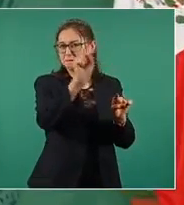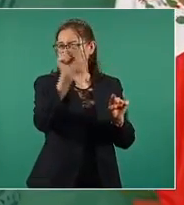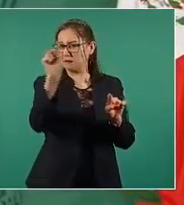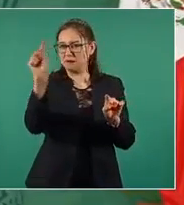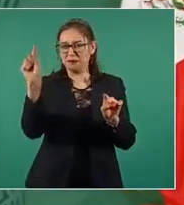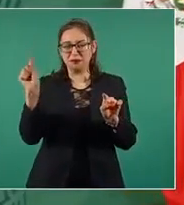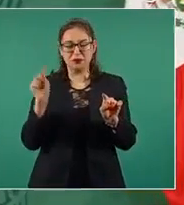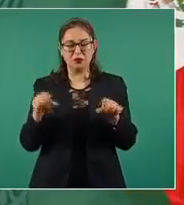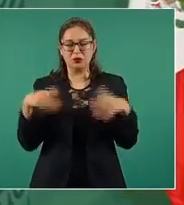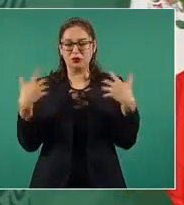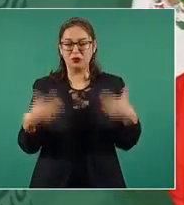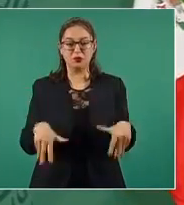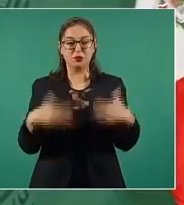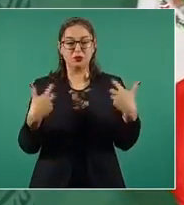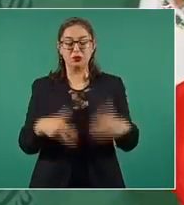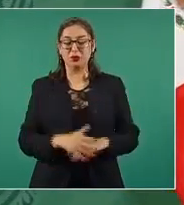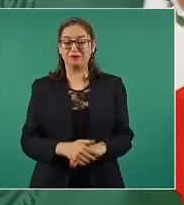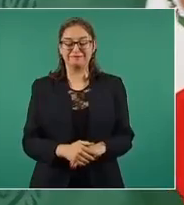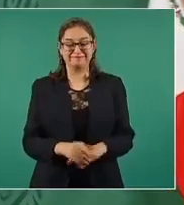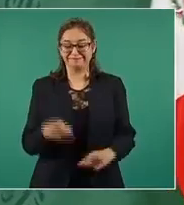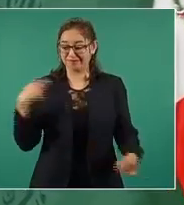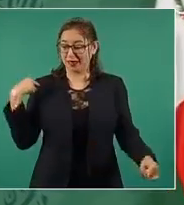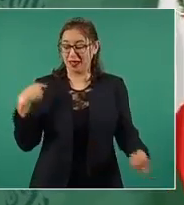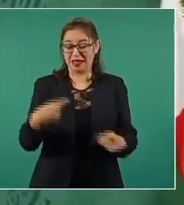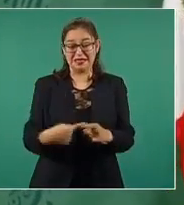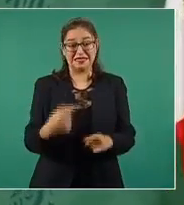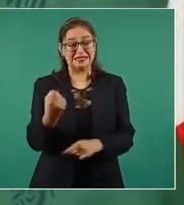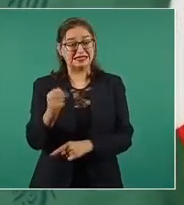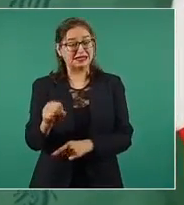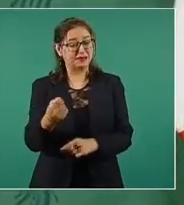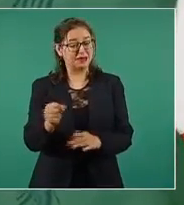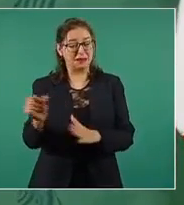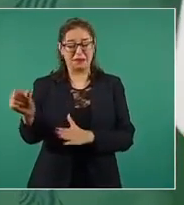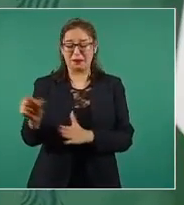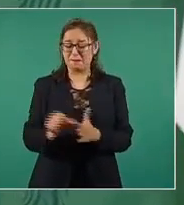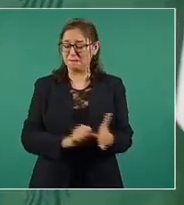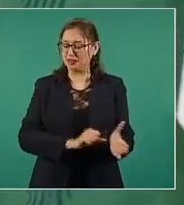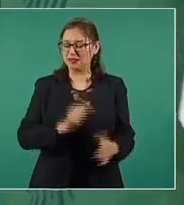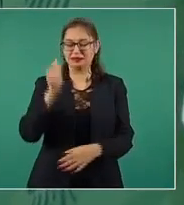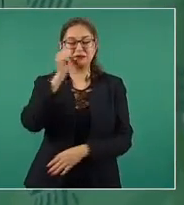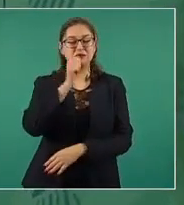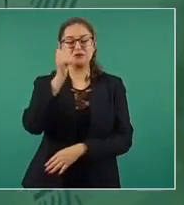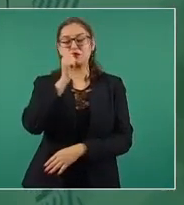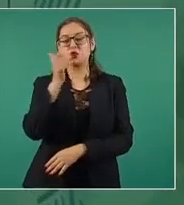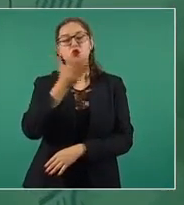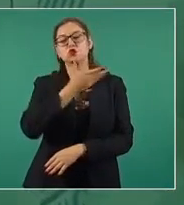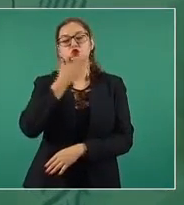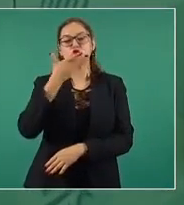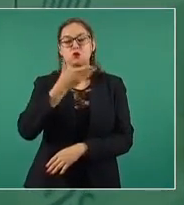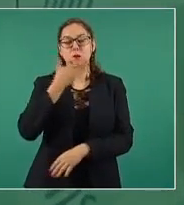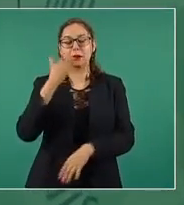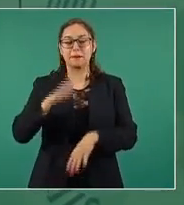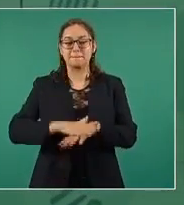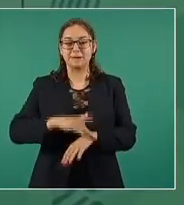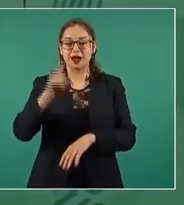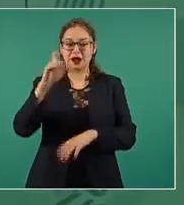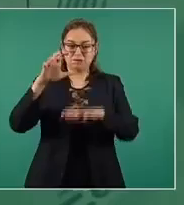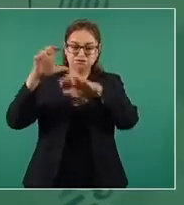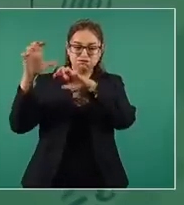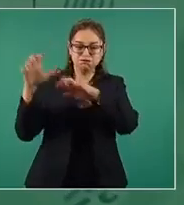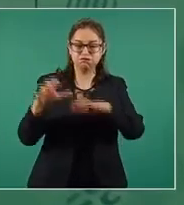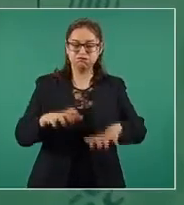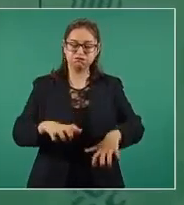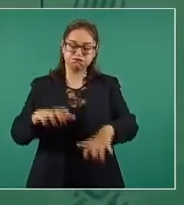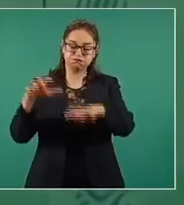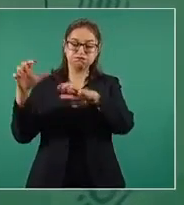Este es el mes que más llueve en México y